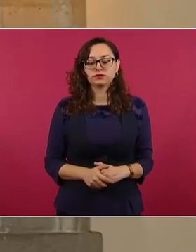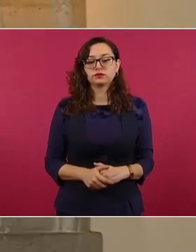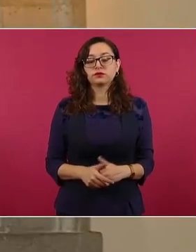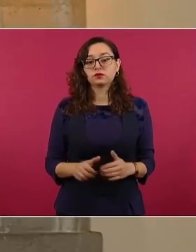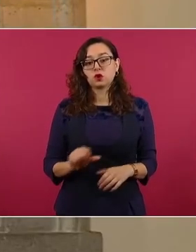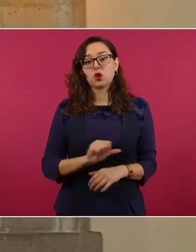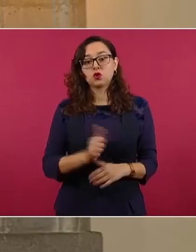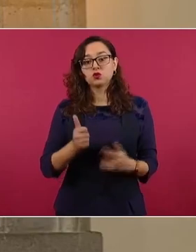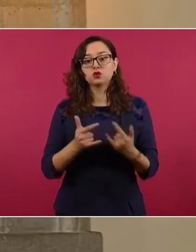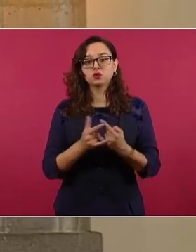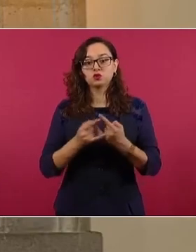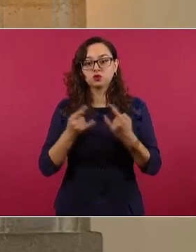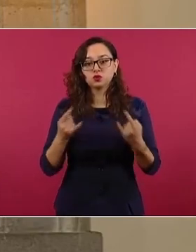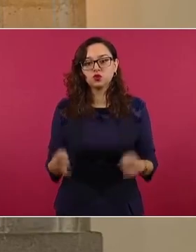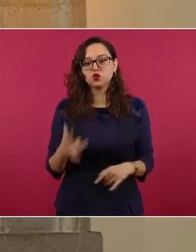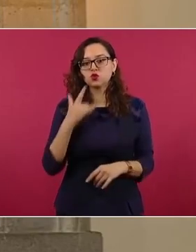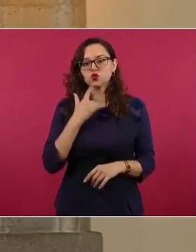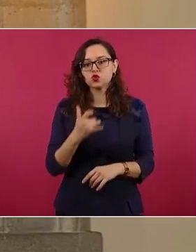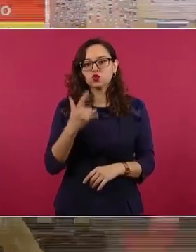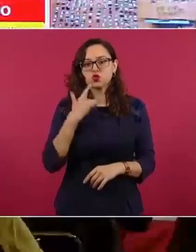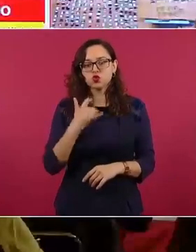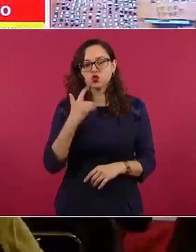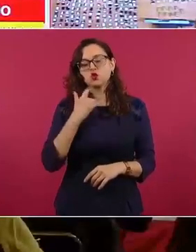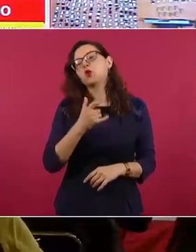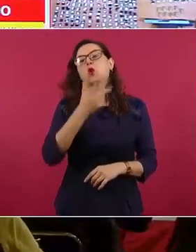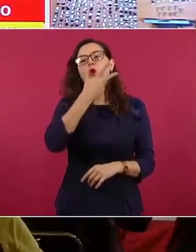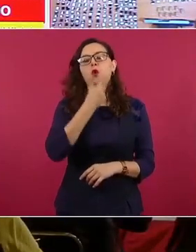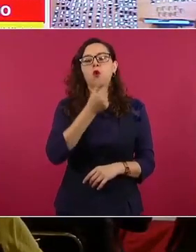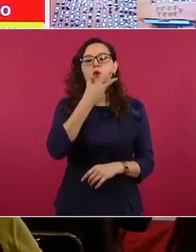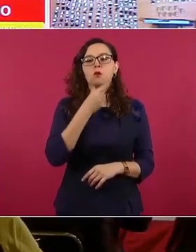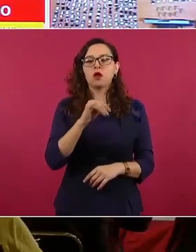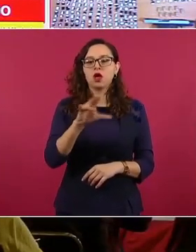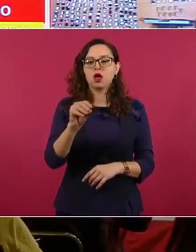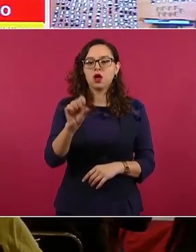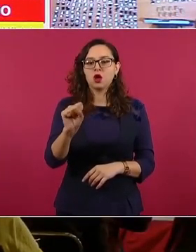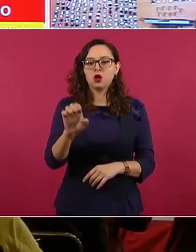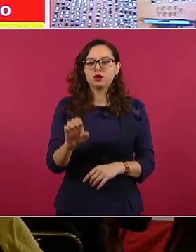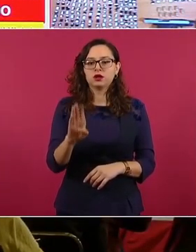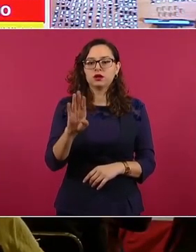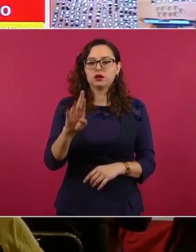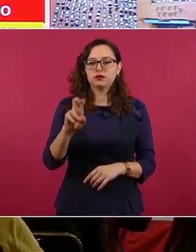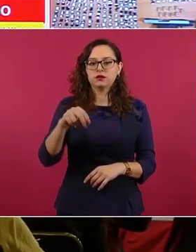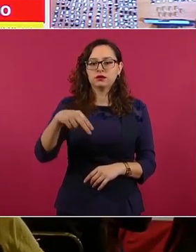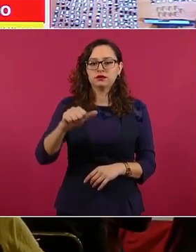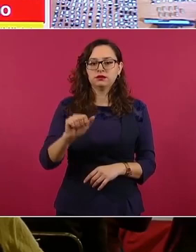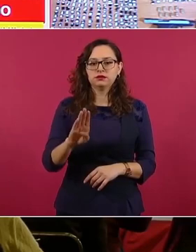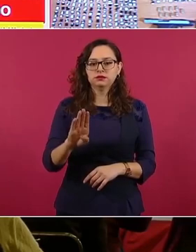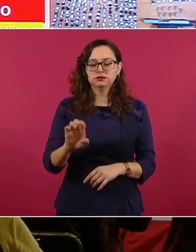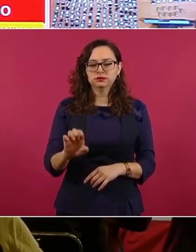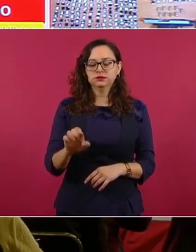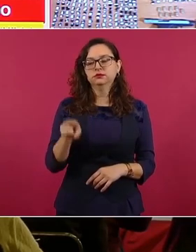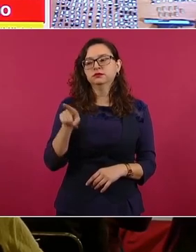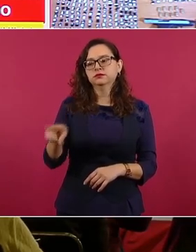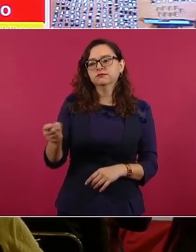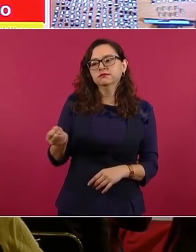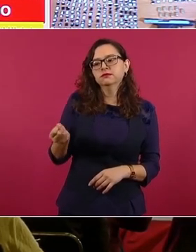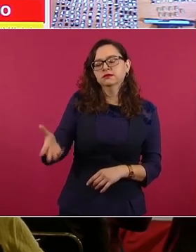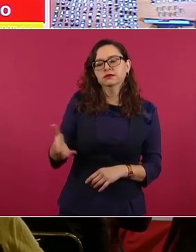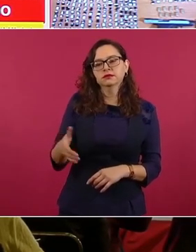esfuerzo, porque este individuo, José Bernabé N., alias La Vaca, a pesar de tener varias